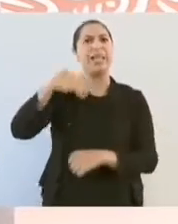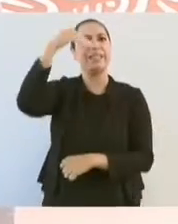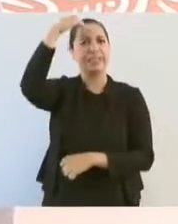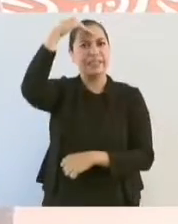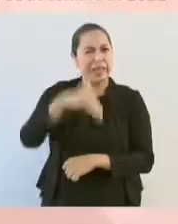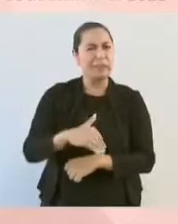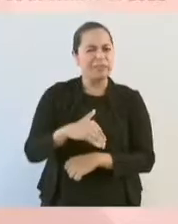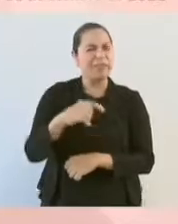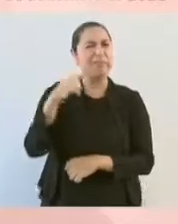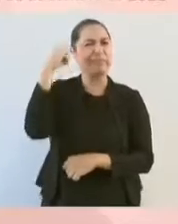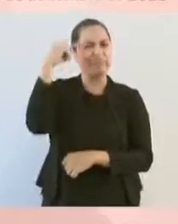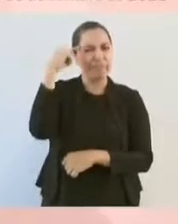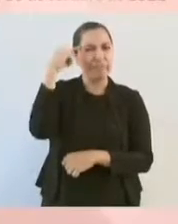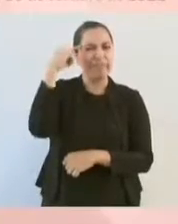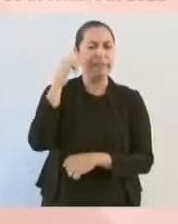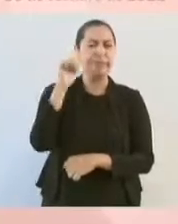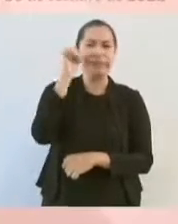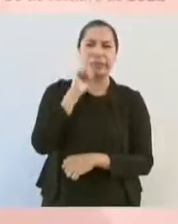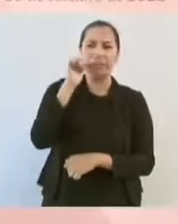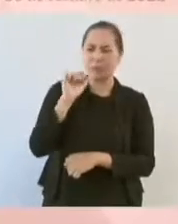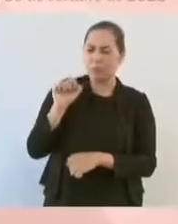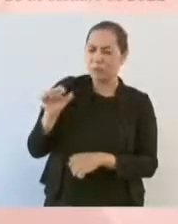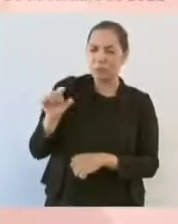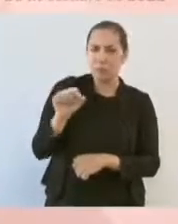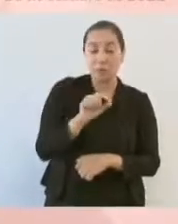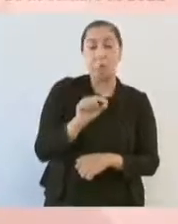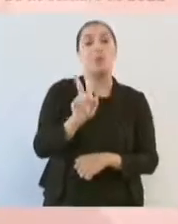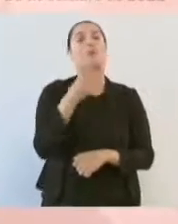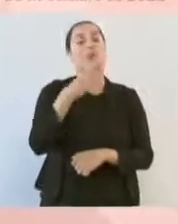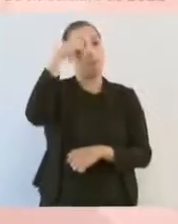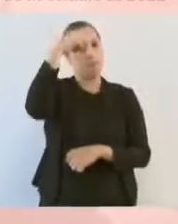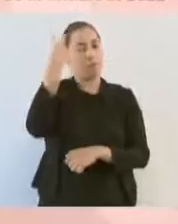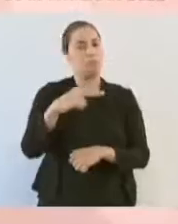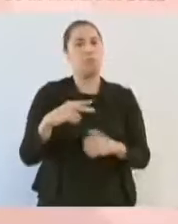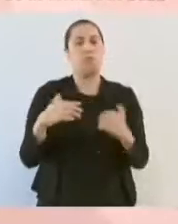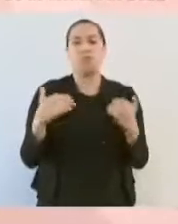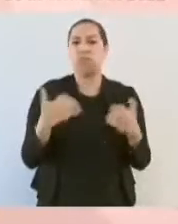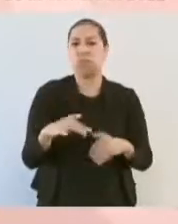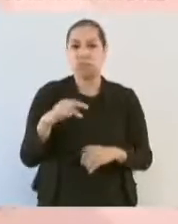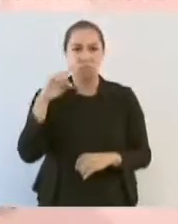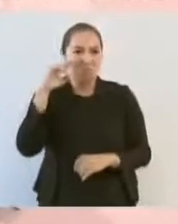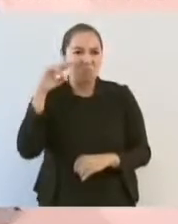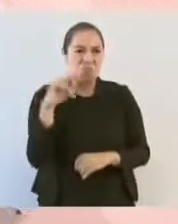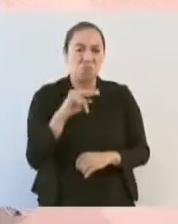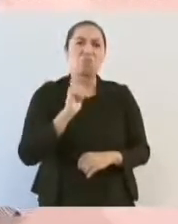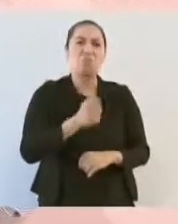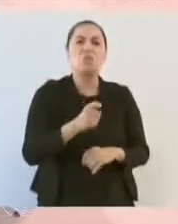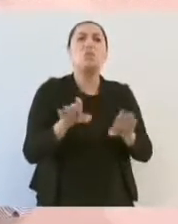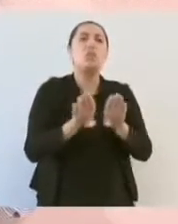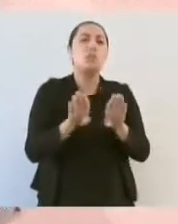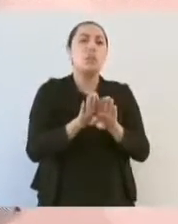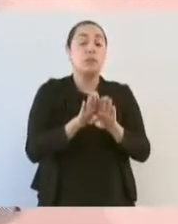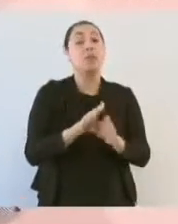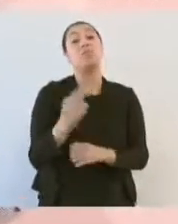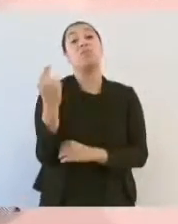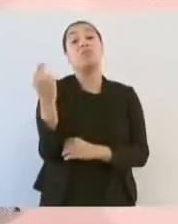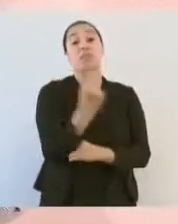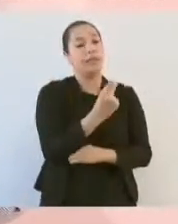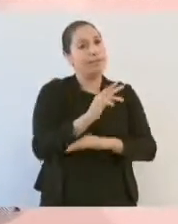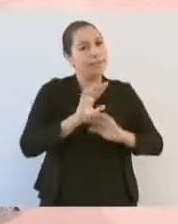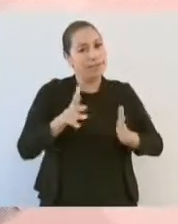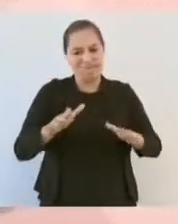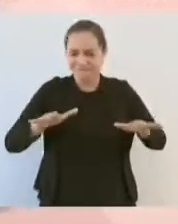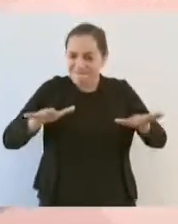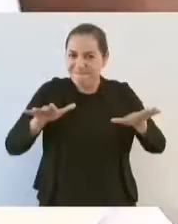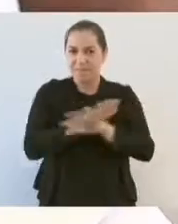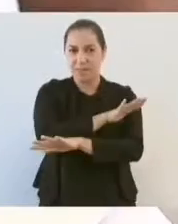Siempre, por eso México es excepcional, cuando son necesarios los cambios.